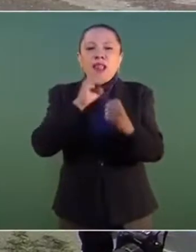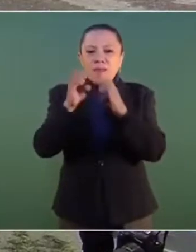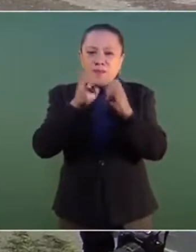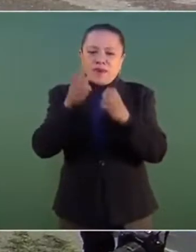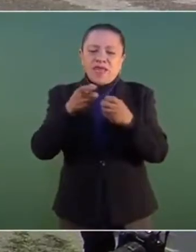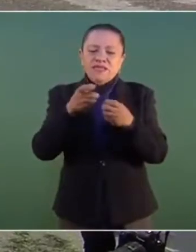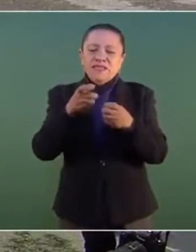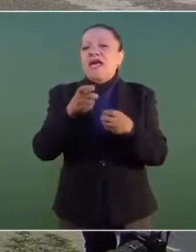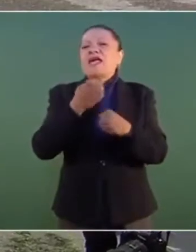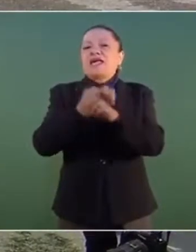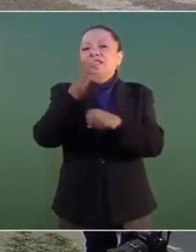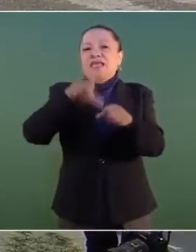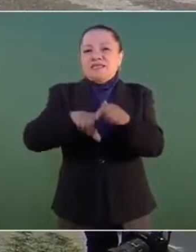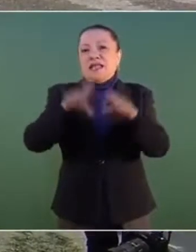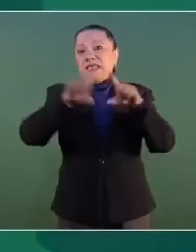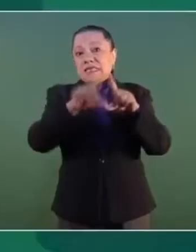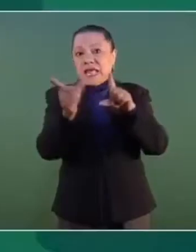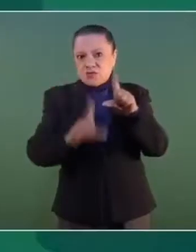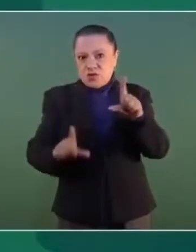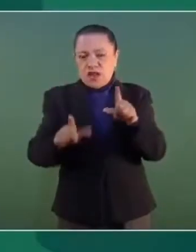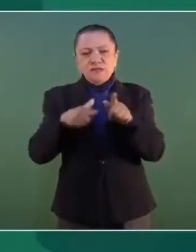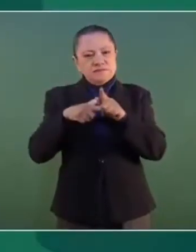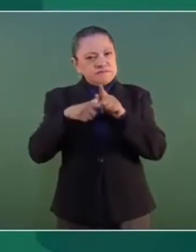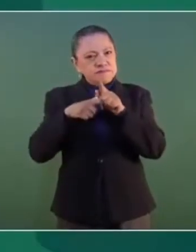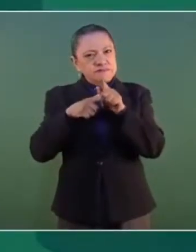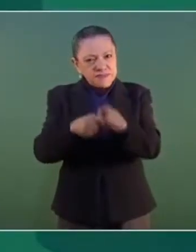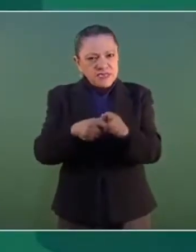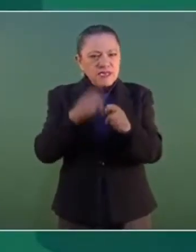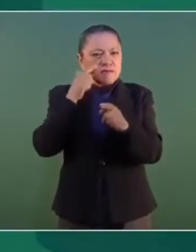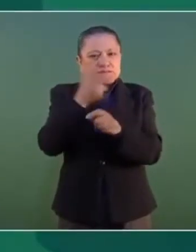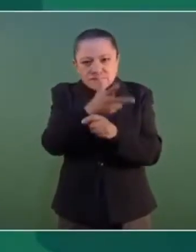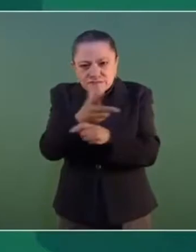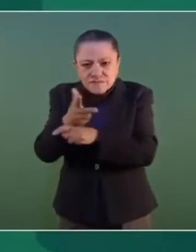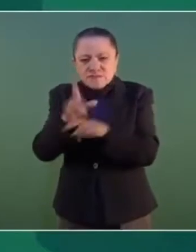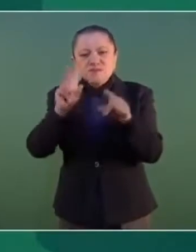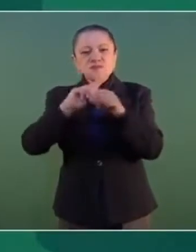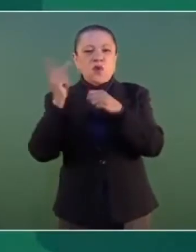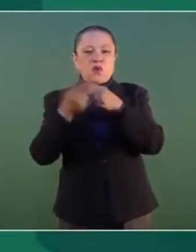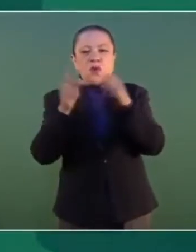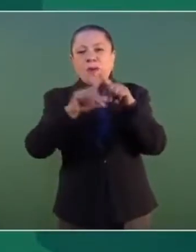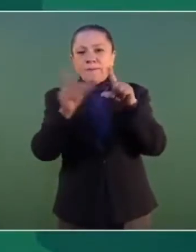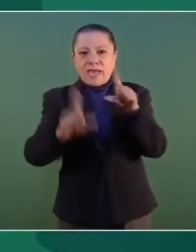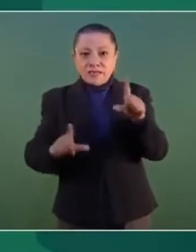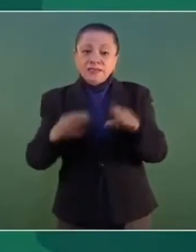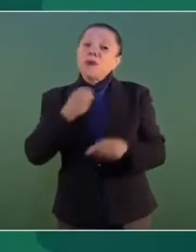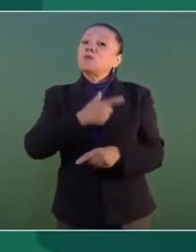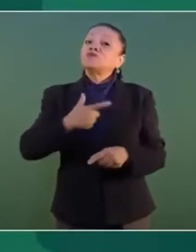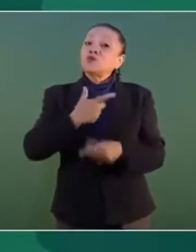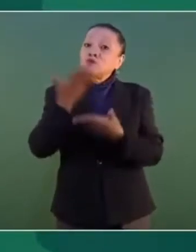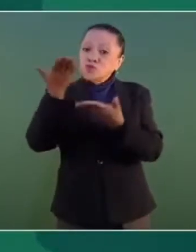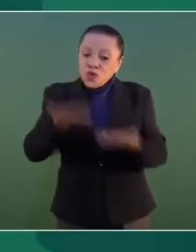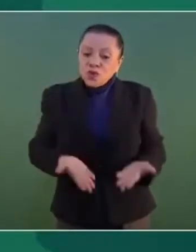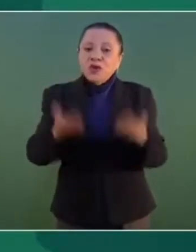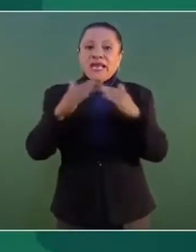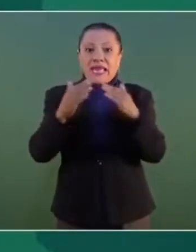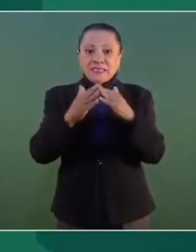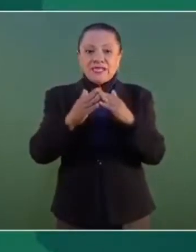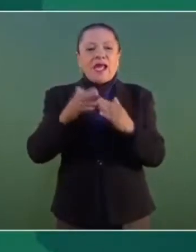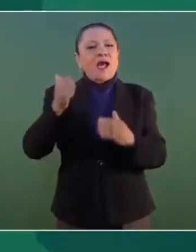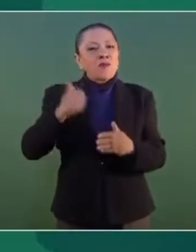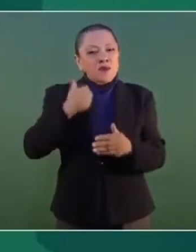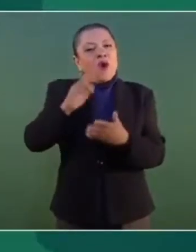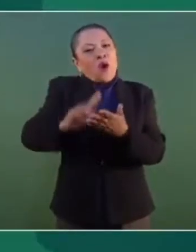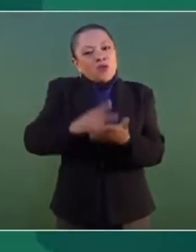quienes siguen esta transmisión en todo el país. Es un gusto tenernos en casa y aprovecho la oportunidad para reiterarle,